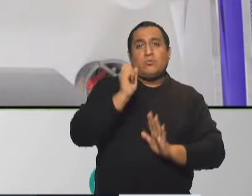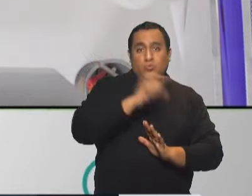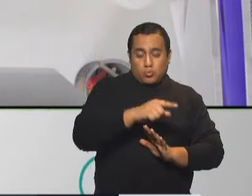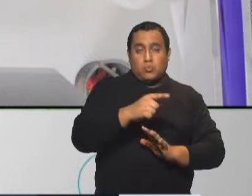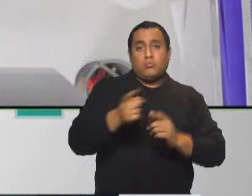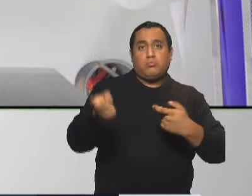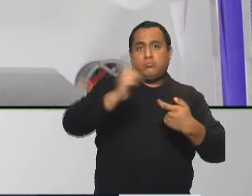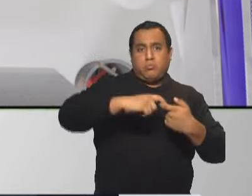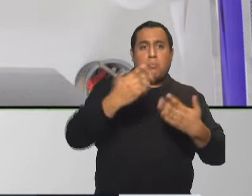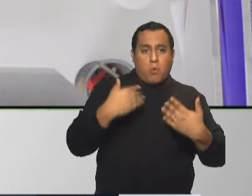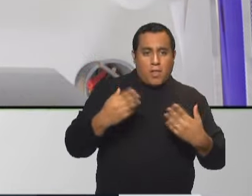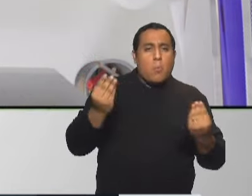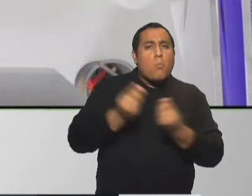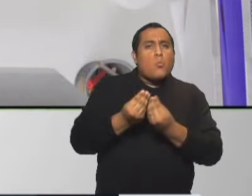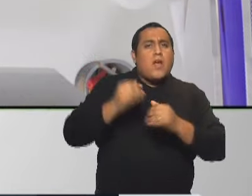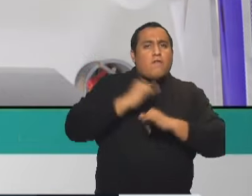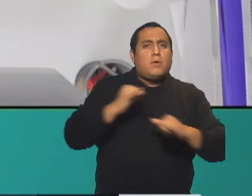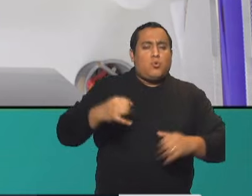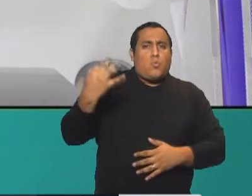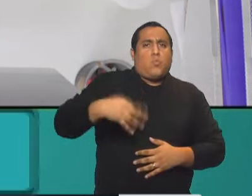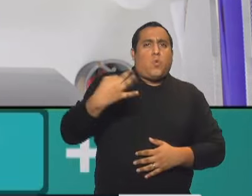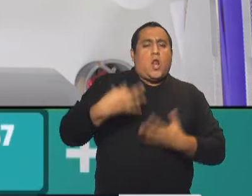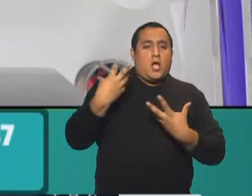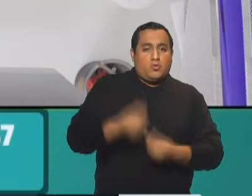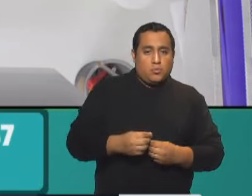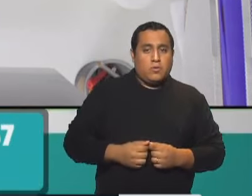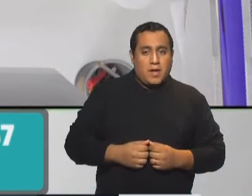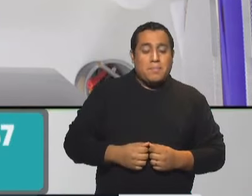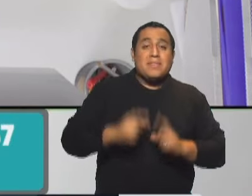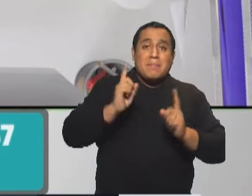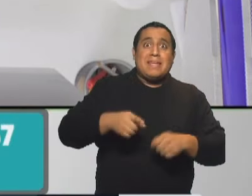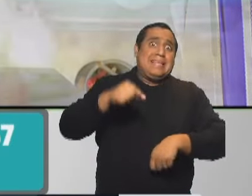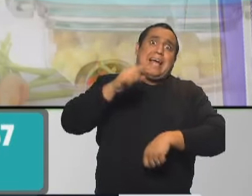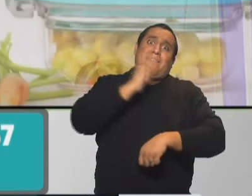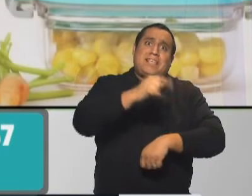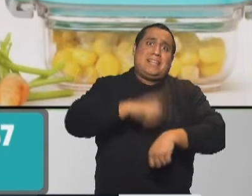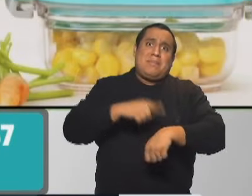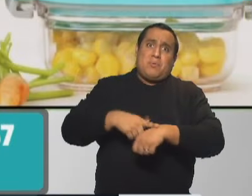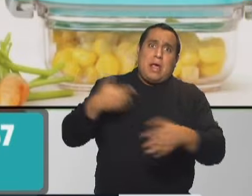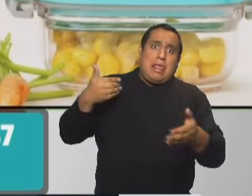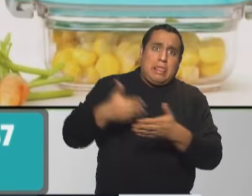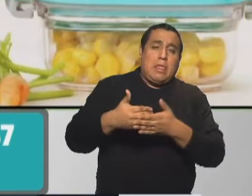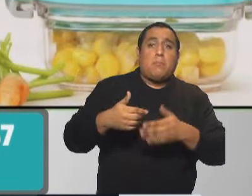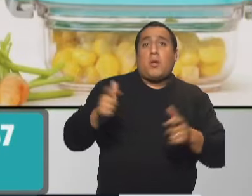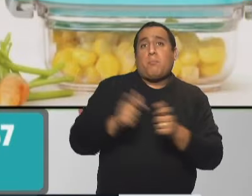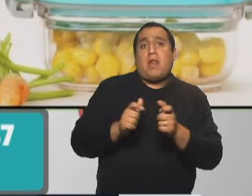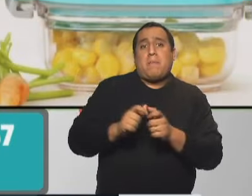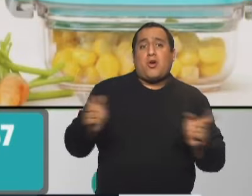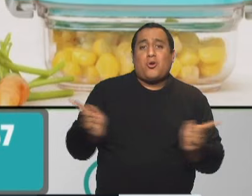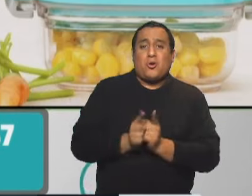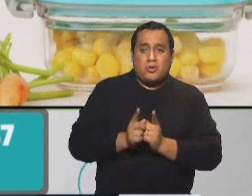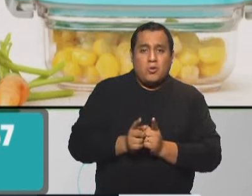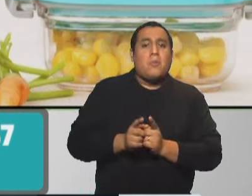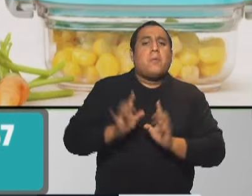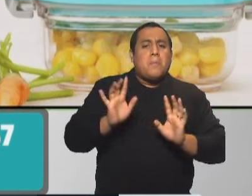son fantásticas porque tenés un montón de info, súper útil. Y te quiero decir también que el tiempo se nos acaba porque así de cortito es este programa, pero que nosotros